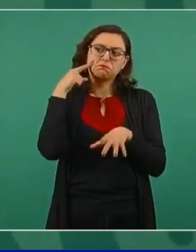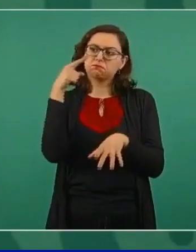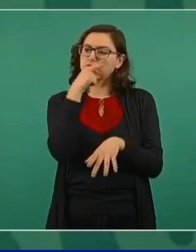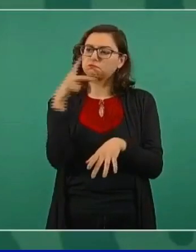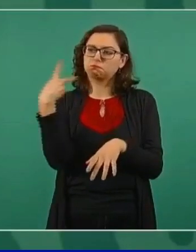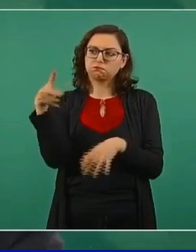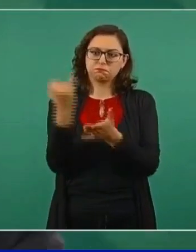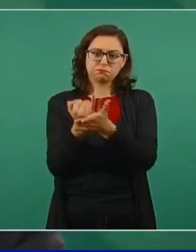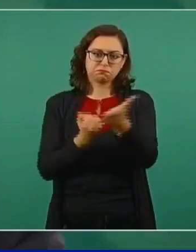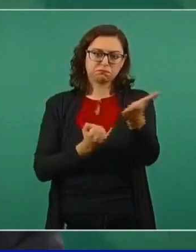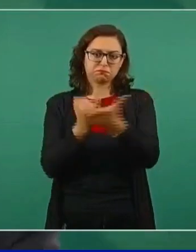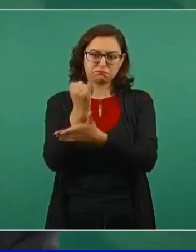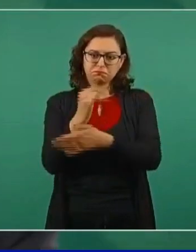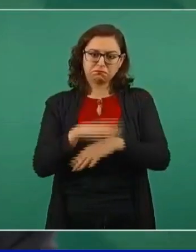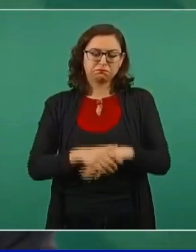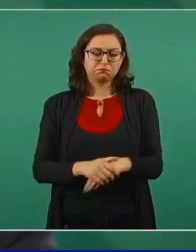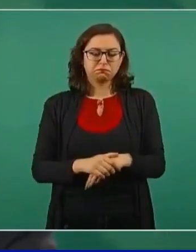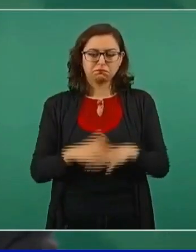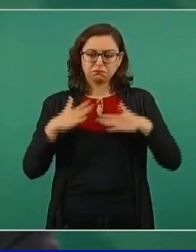Tengo mucha confianza.